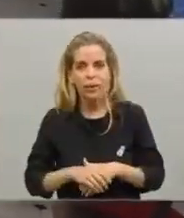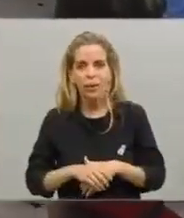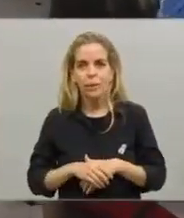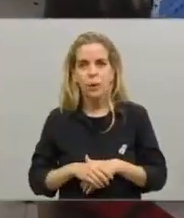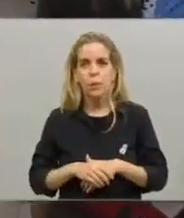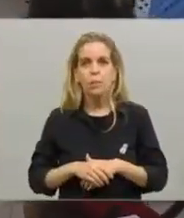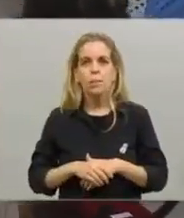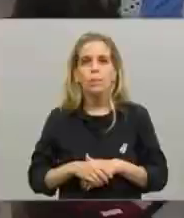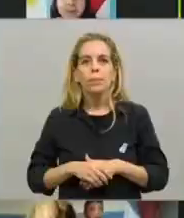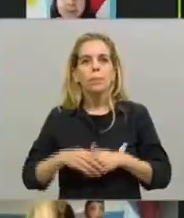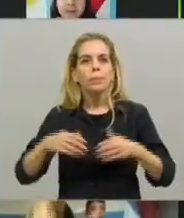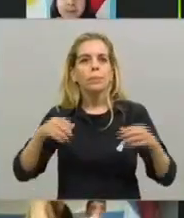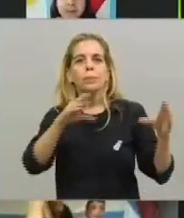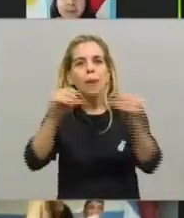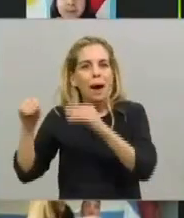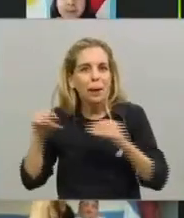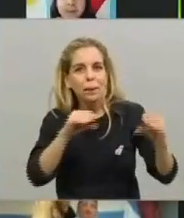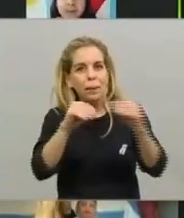¡Viva la patria!